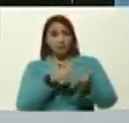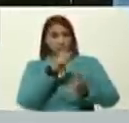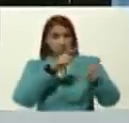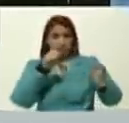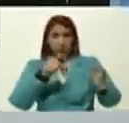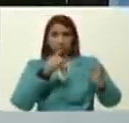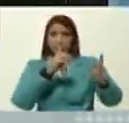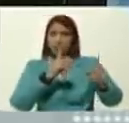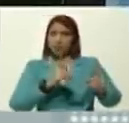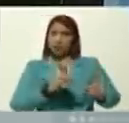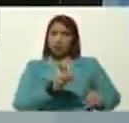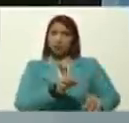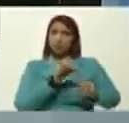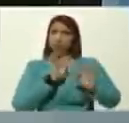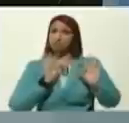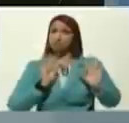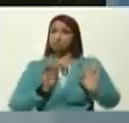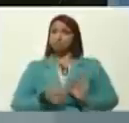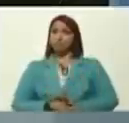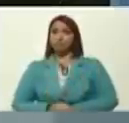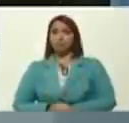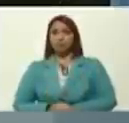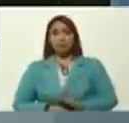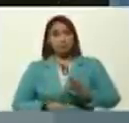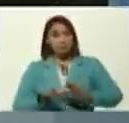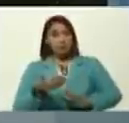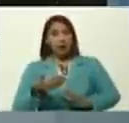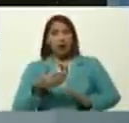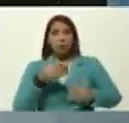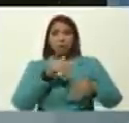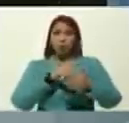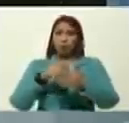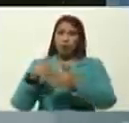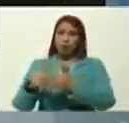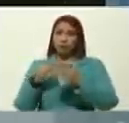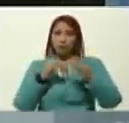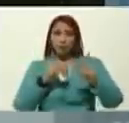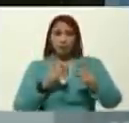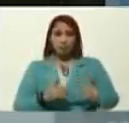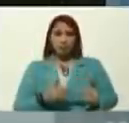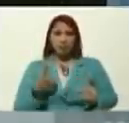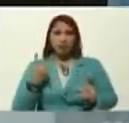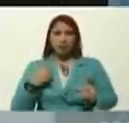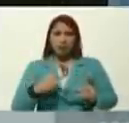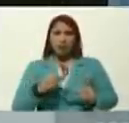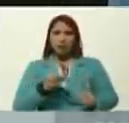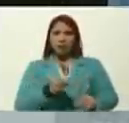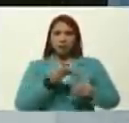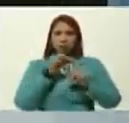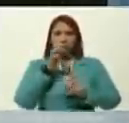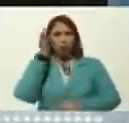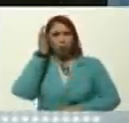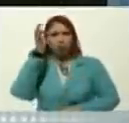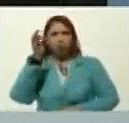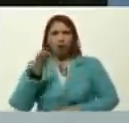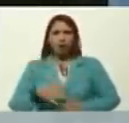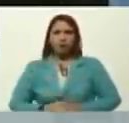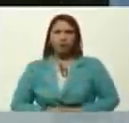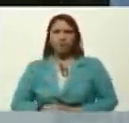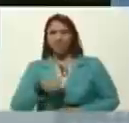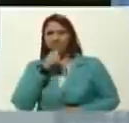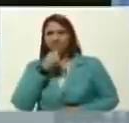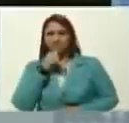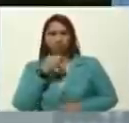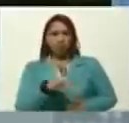decide, el que va a votar, decide, quién es su concejal, quién es